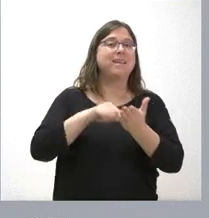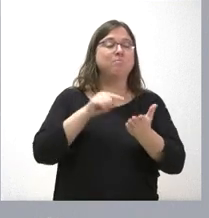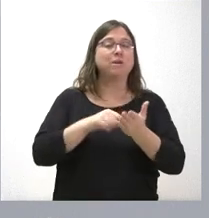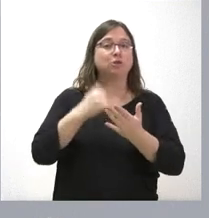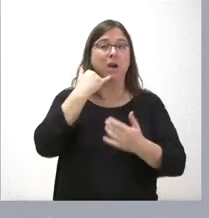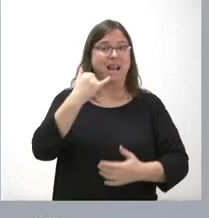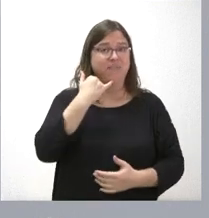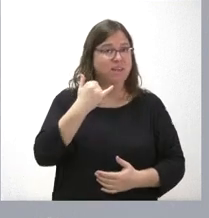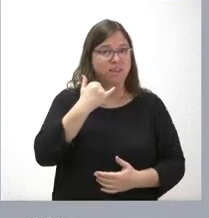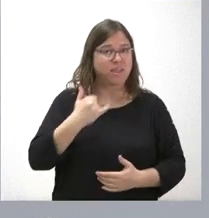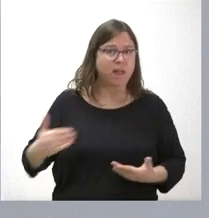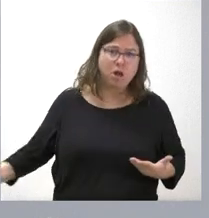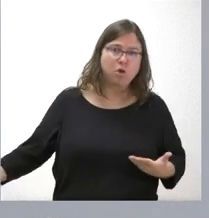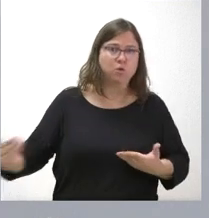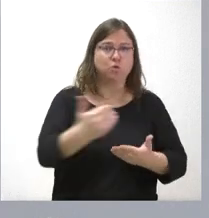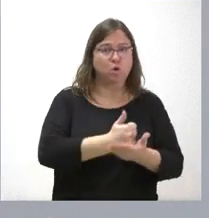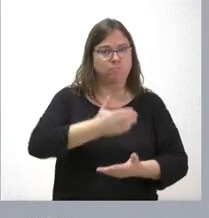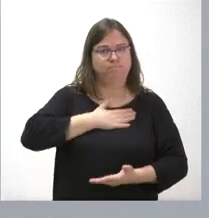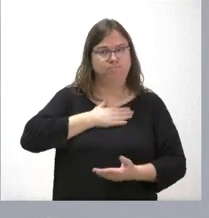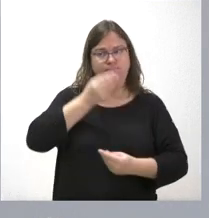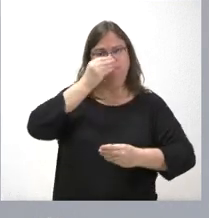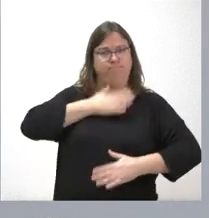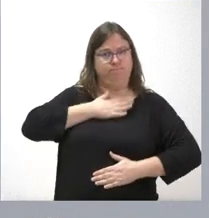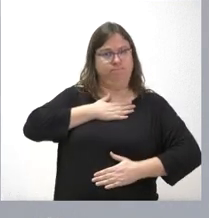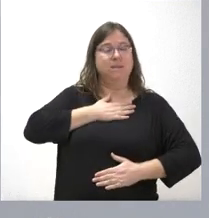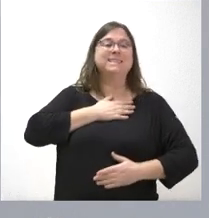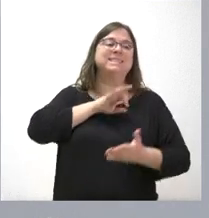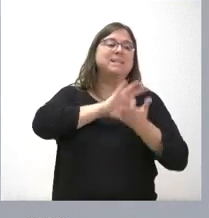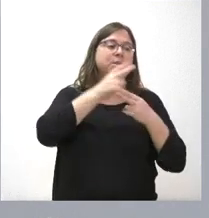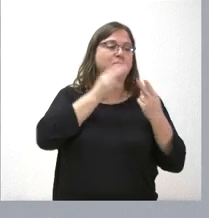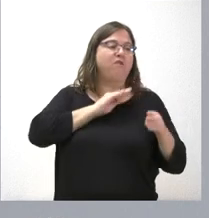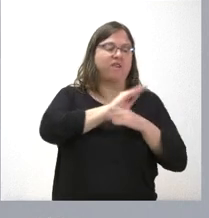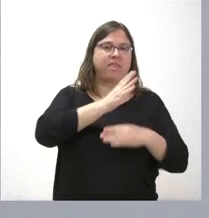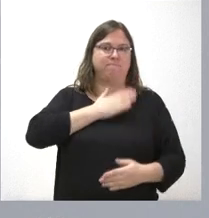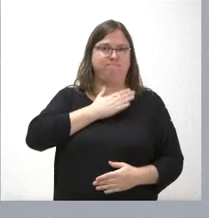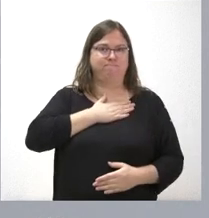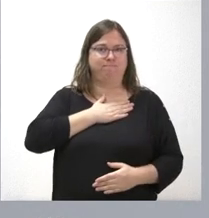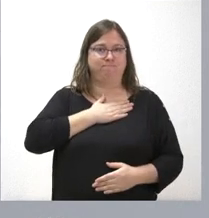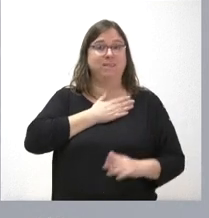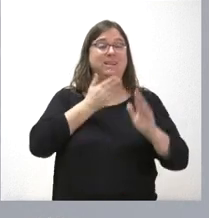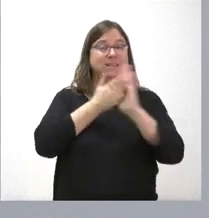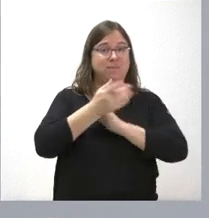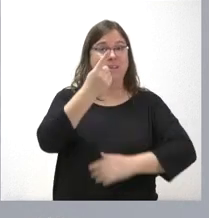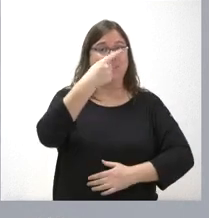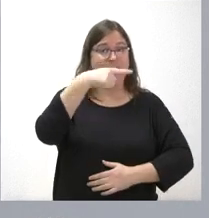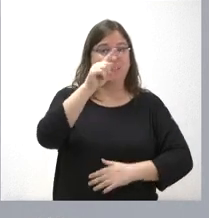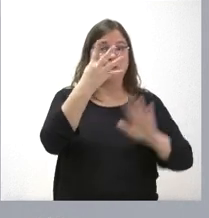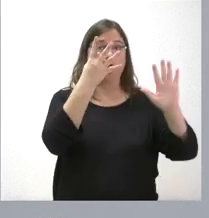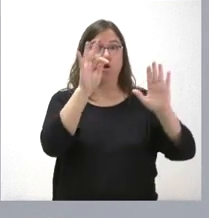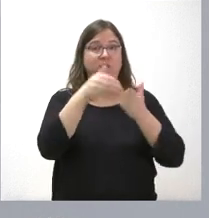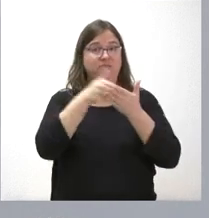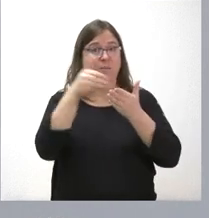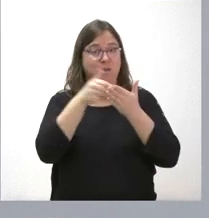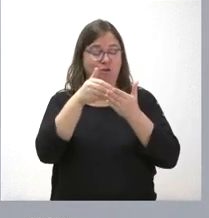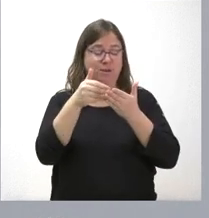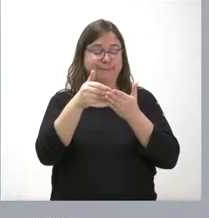totalidad de la recaudación fue transferida a las comunidades autónomas para financiar sus servicios públicos. Por tanto, de este impacto de 190 millones de euros que benefician